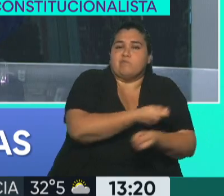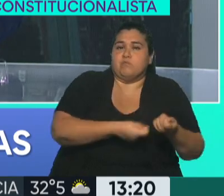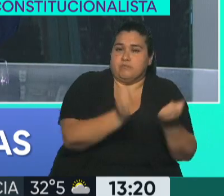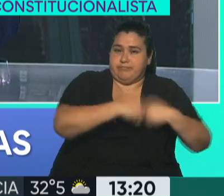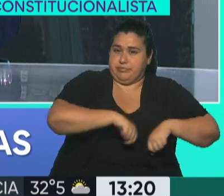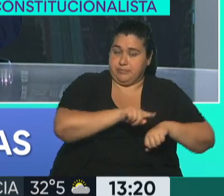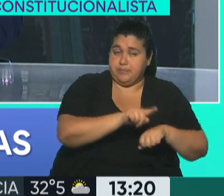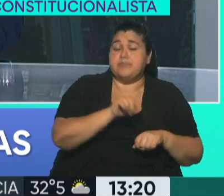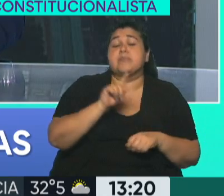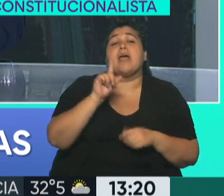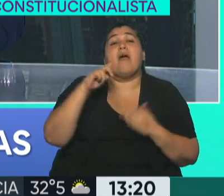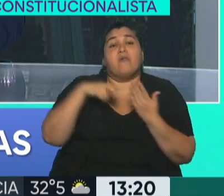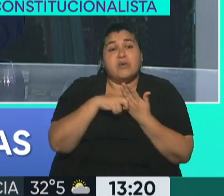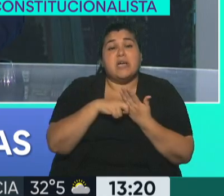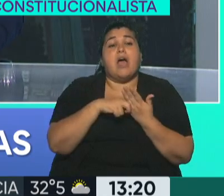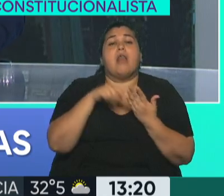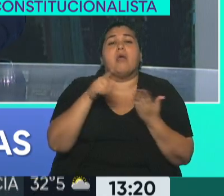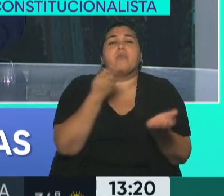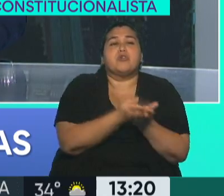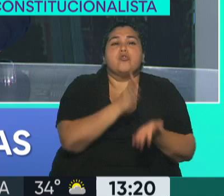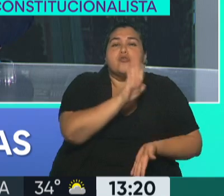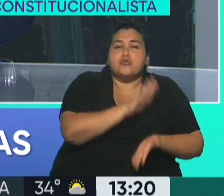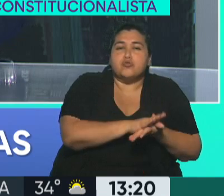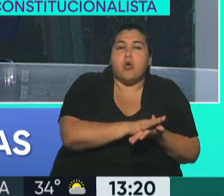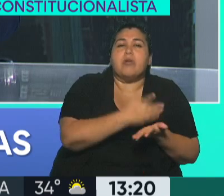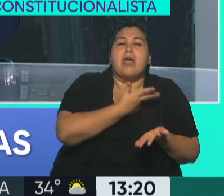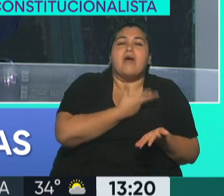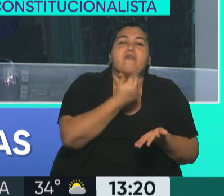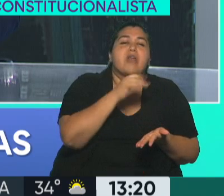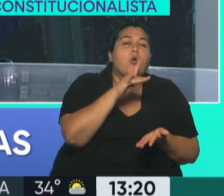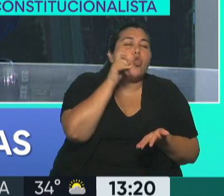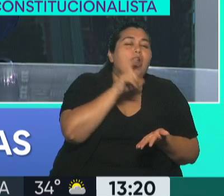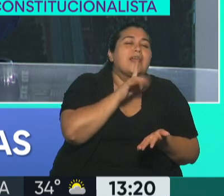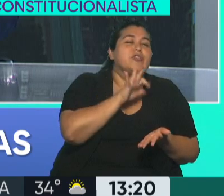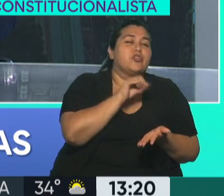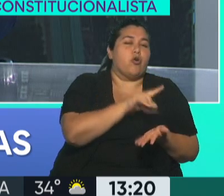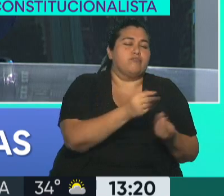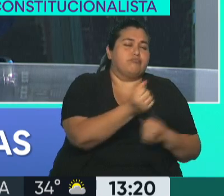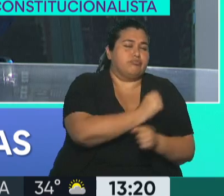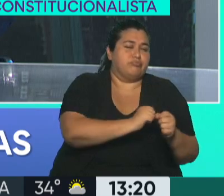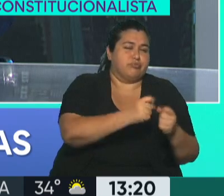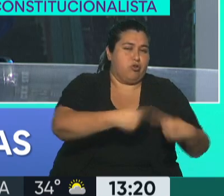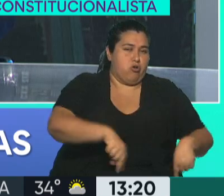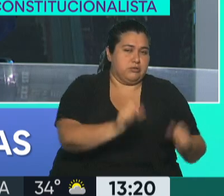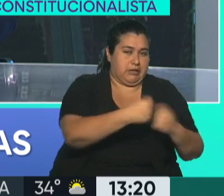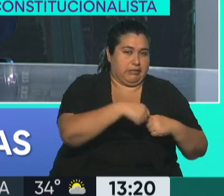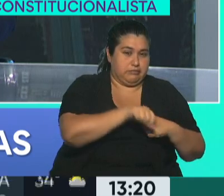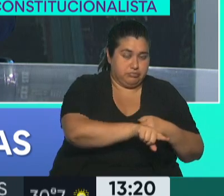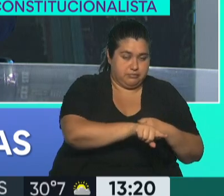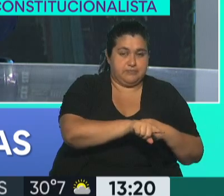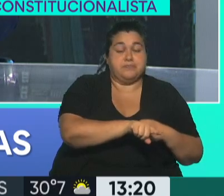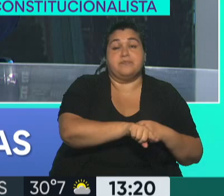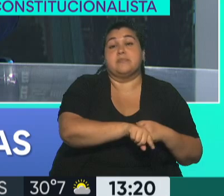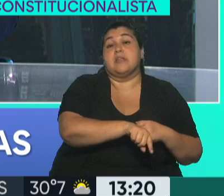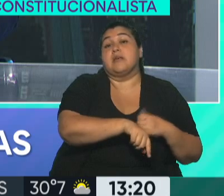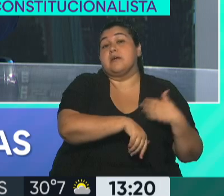Luciani pidió administración fraudulenta y asociación ilícita. Entonces la condenó por la máxima pena que le da la de la administración fraudulenta.